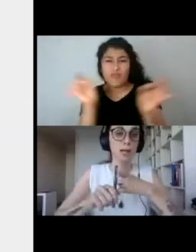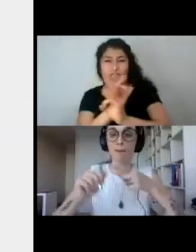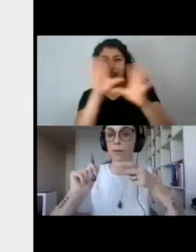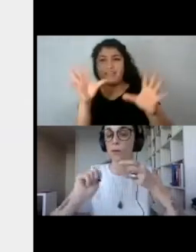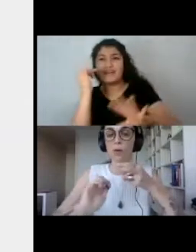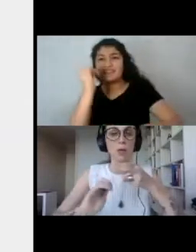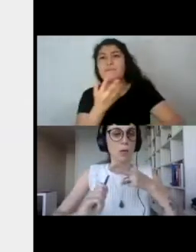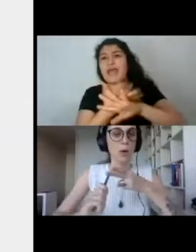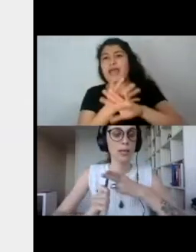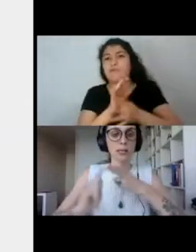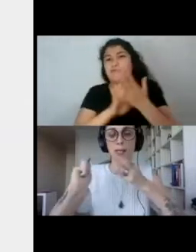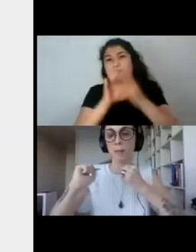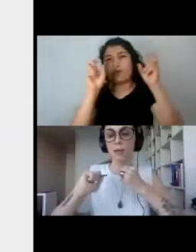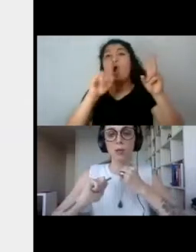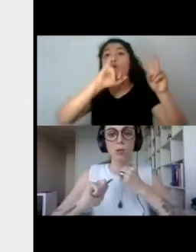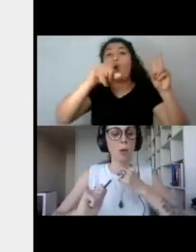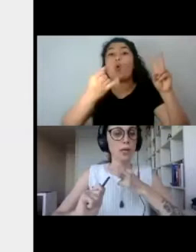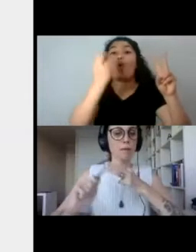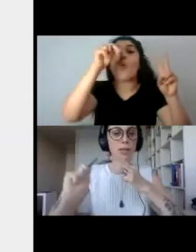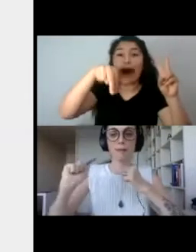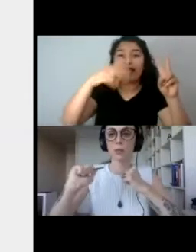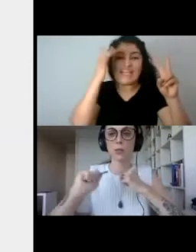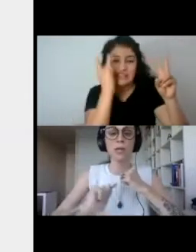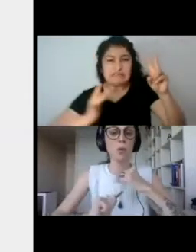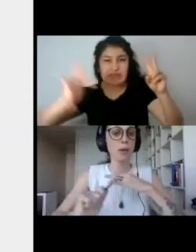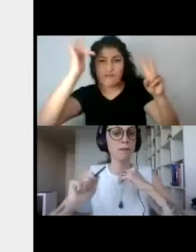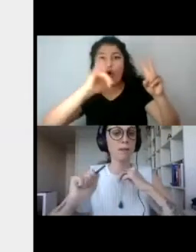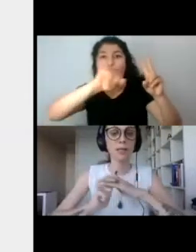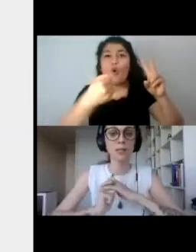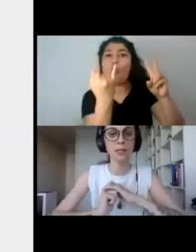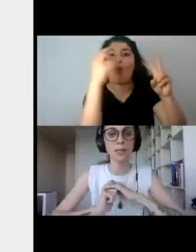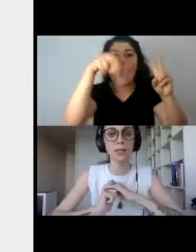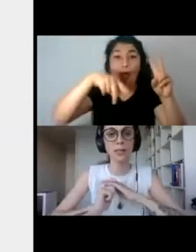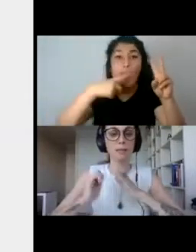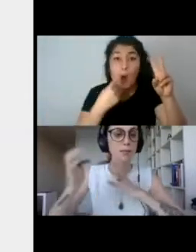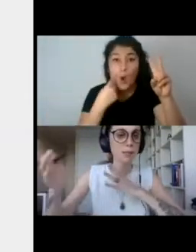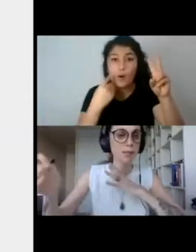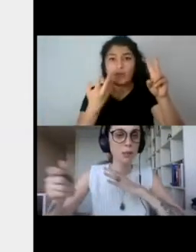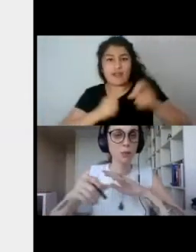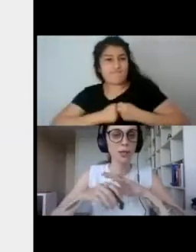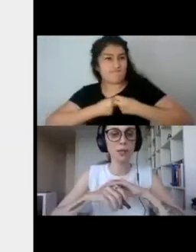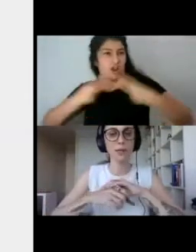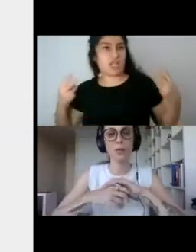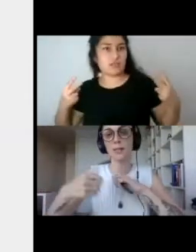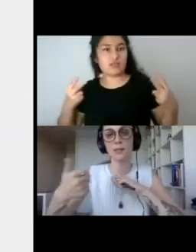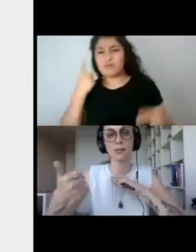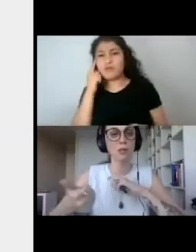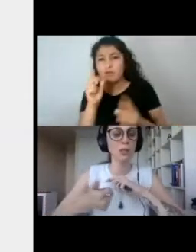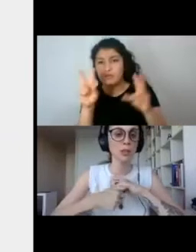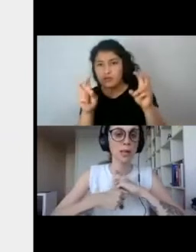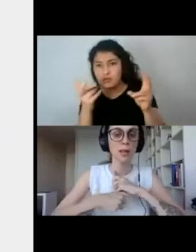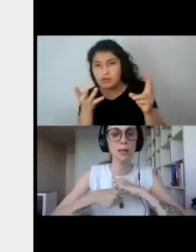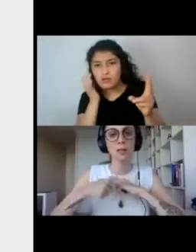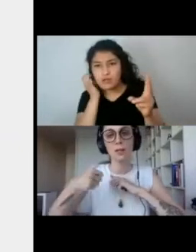el sabio, Juan el intrépido, Juan el aventurero, Juan el valiente, ¿y qué pasa con las mujeres? Bueno, Elsa la